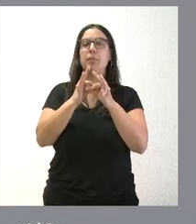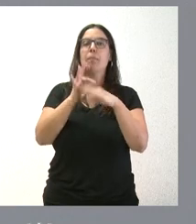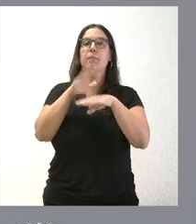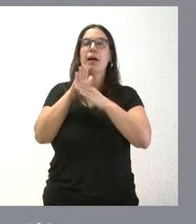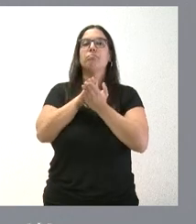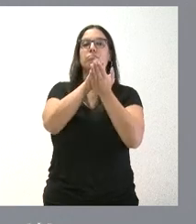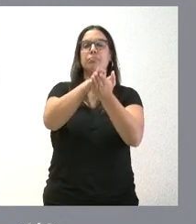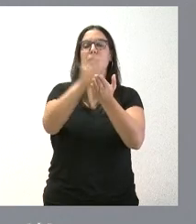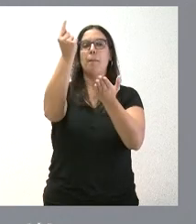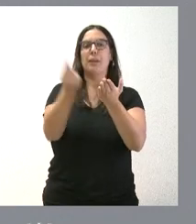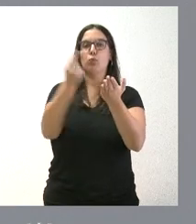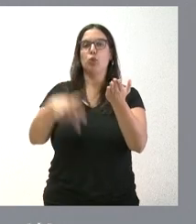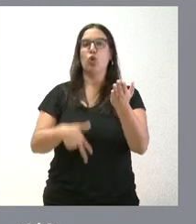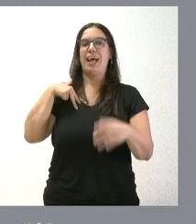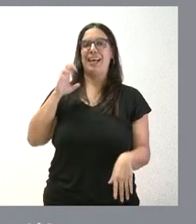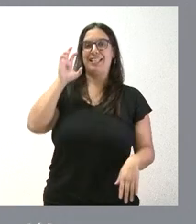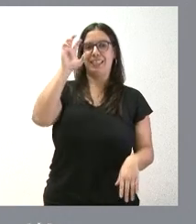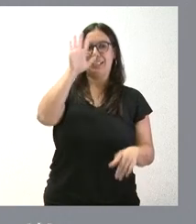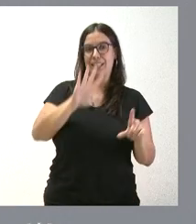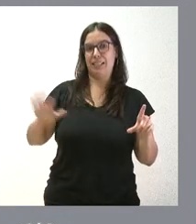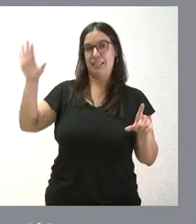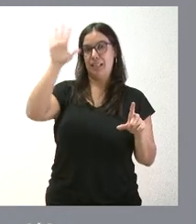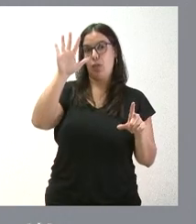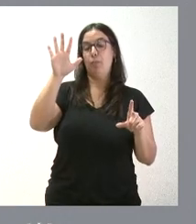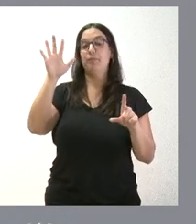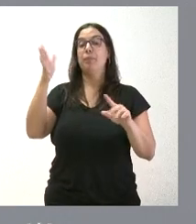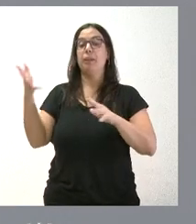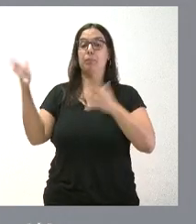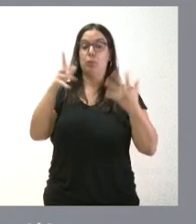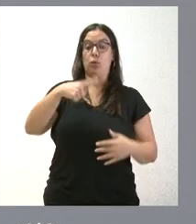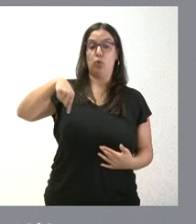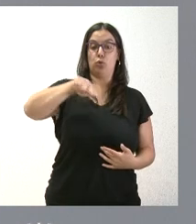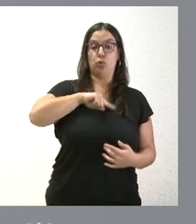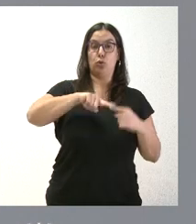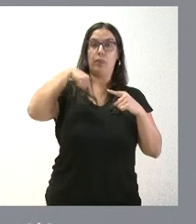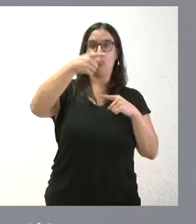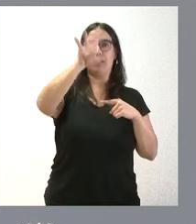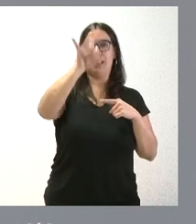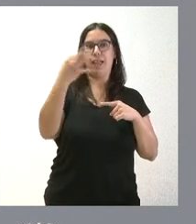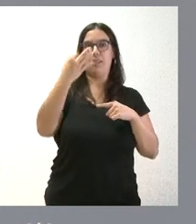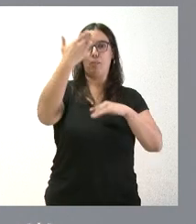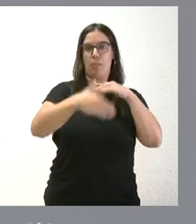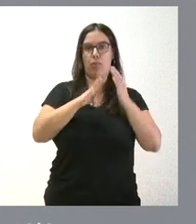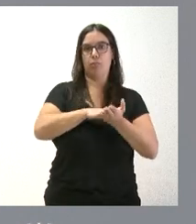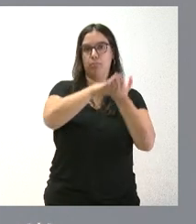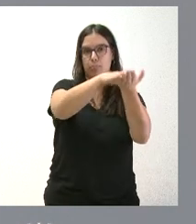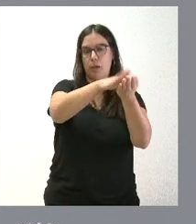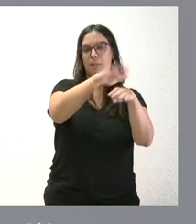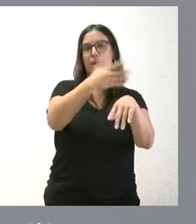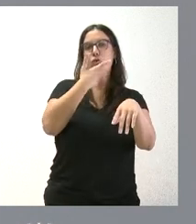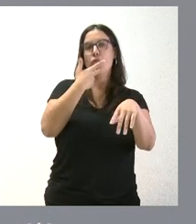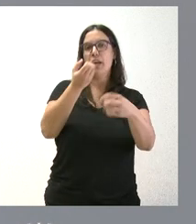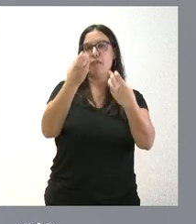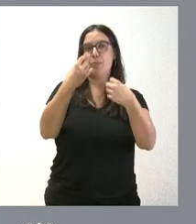presentar los presupuestos generales del Estado. Y en el caso nuestro se estableció quince días después con el objetivo de conocer la